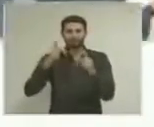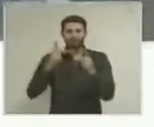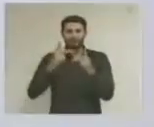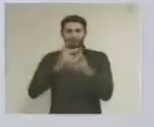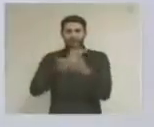Noticias.